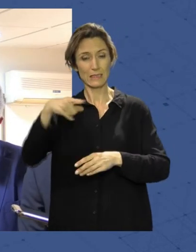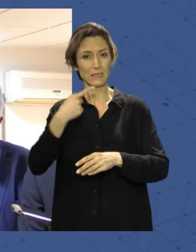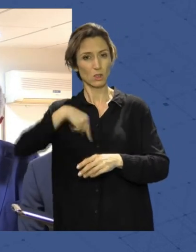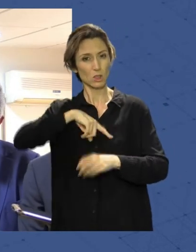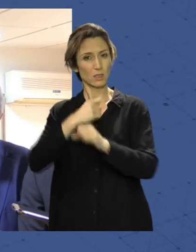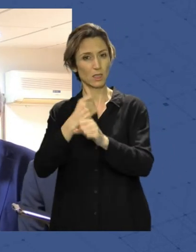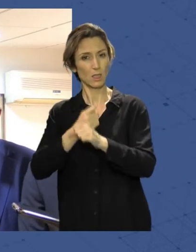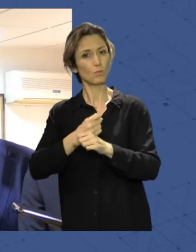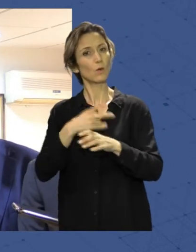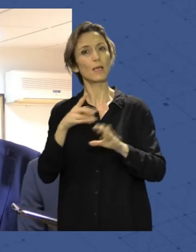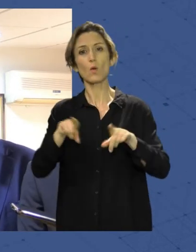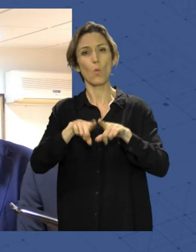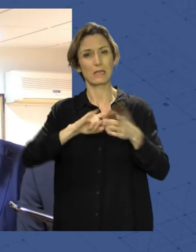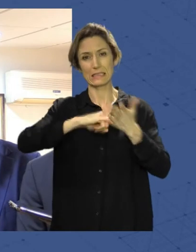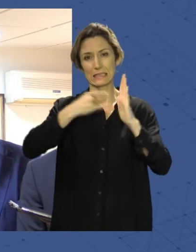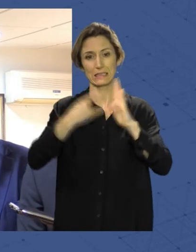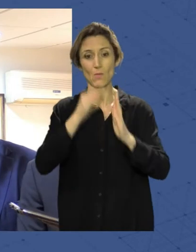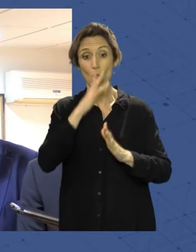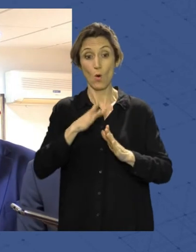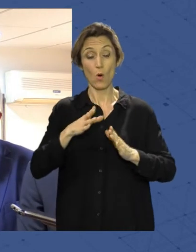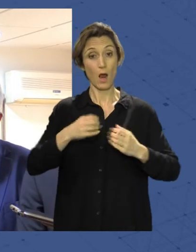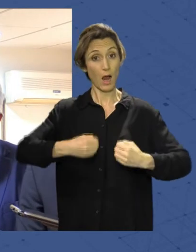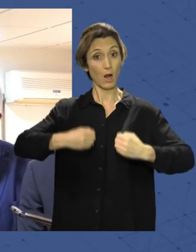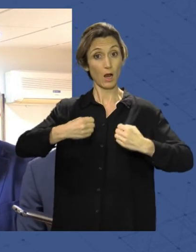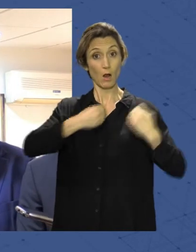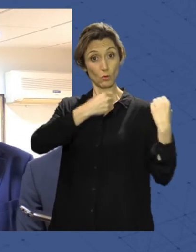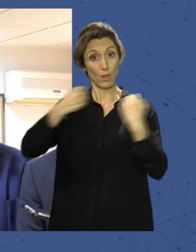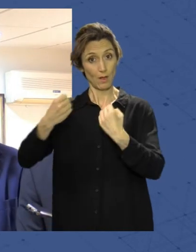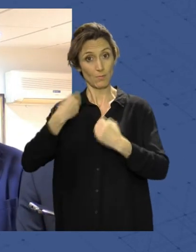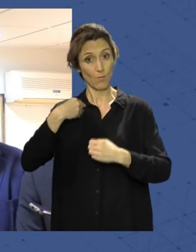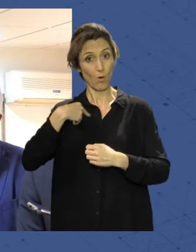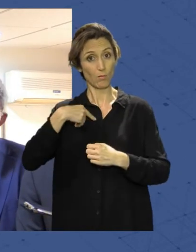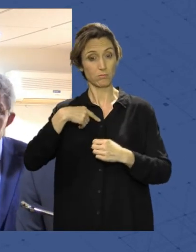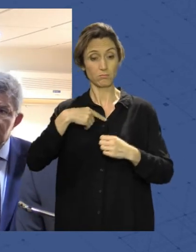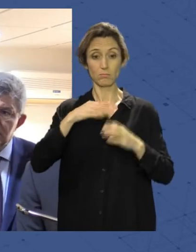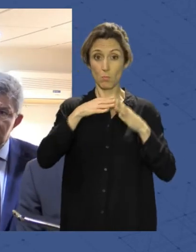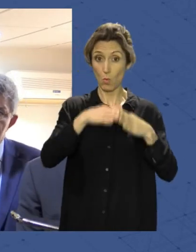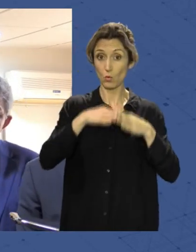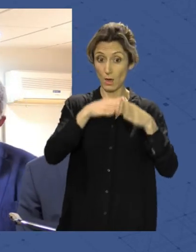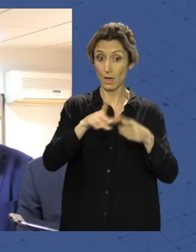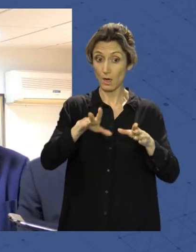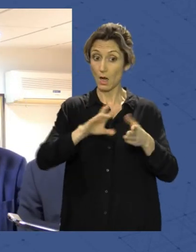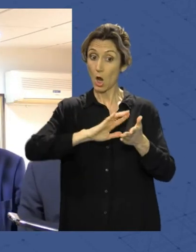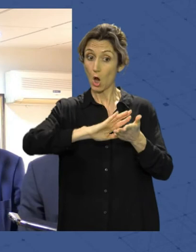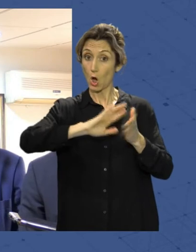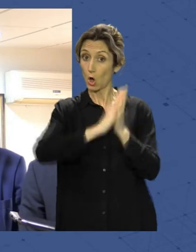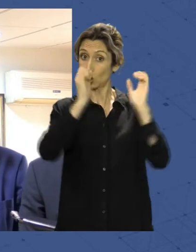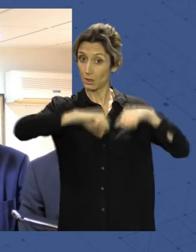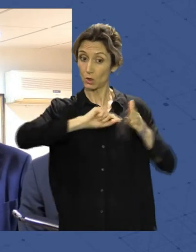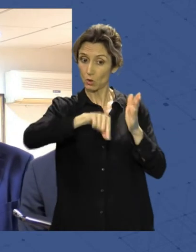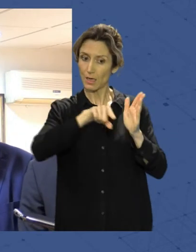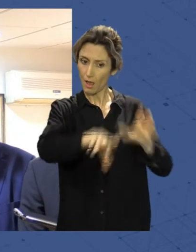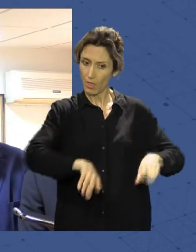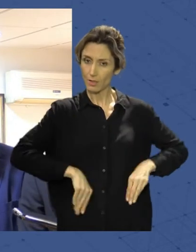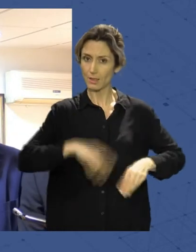sistema porque la autoridad portuaria a la que se acoja este tipo de contratos que va a tener que sufragar unos gastos a